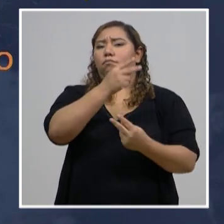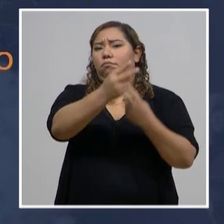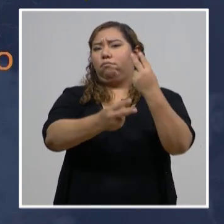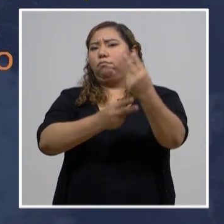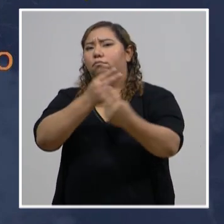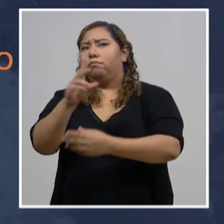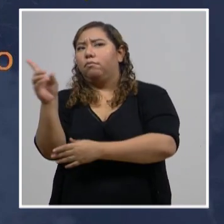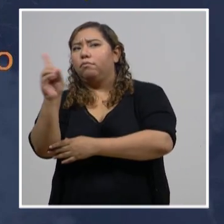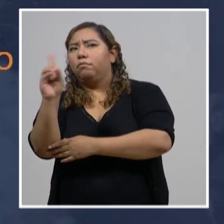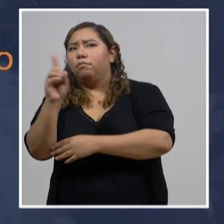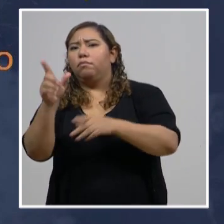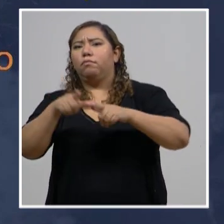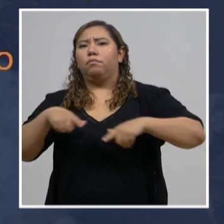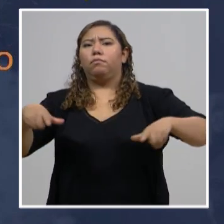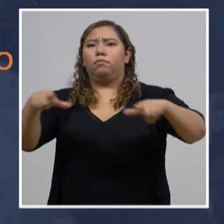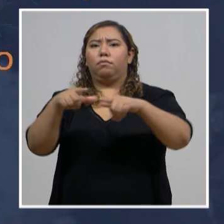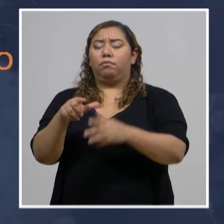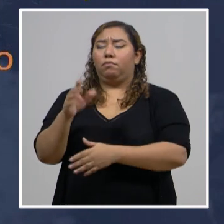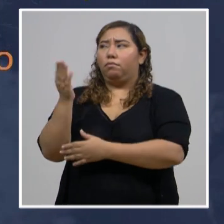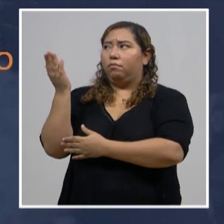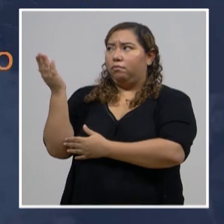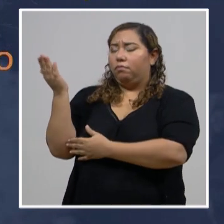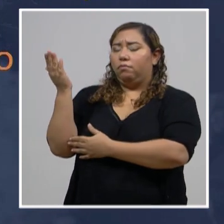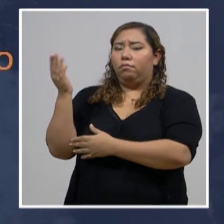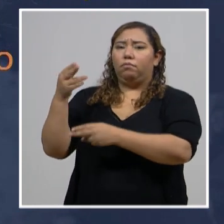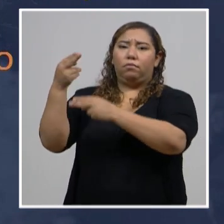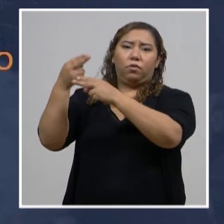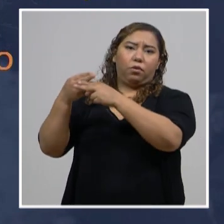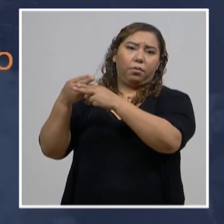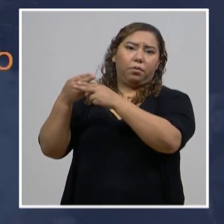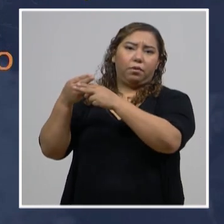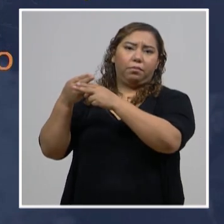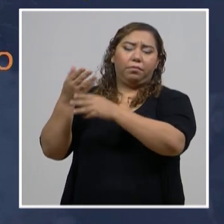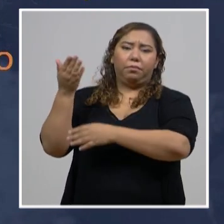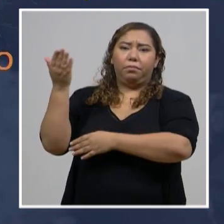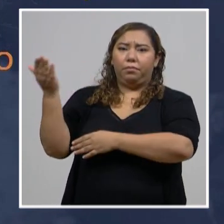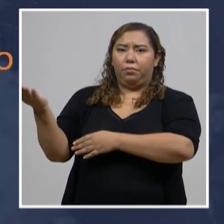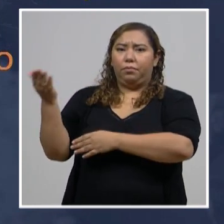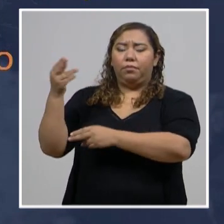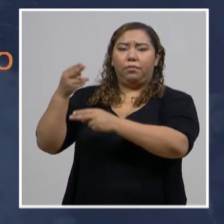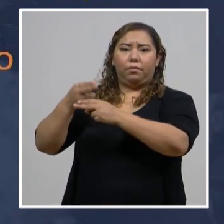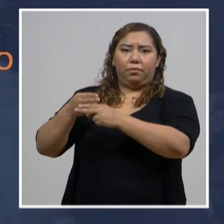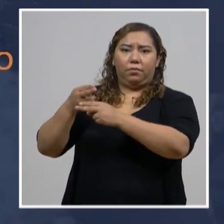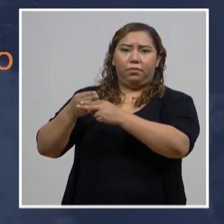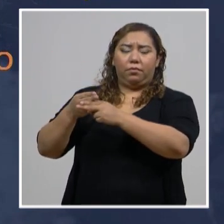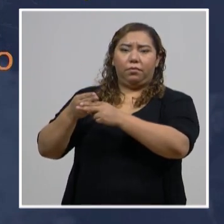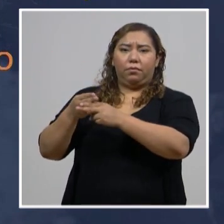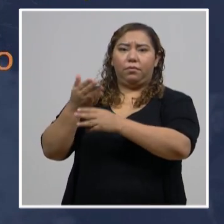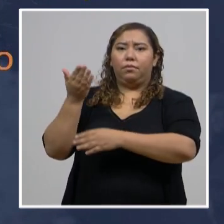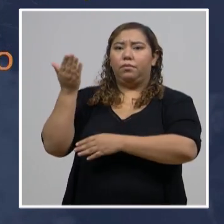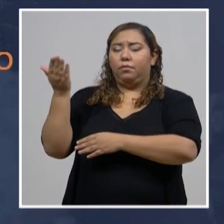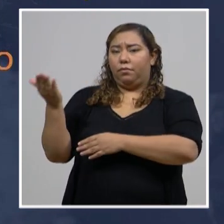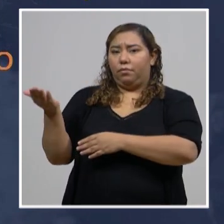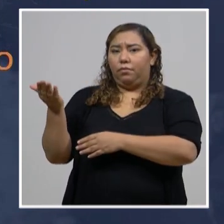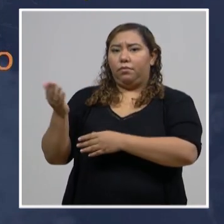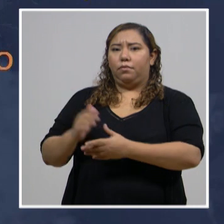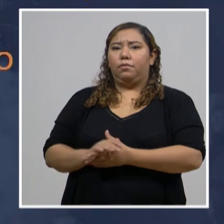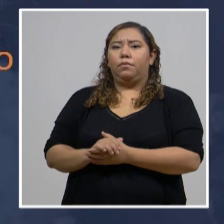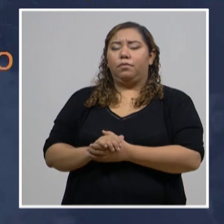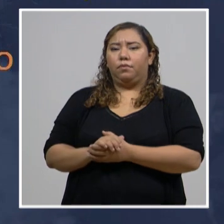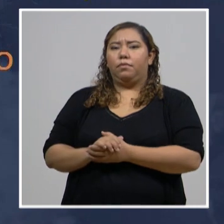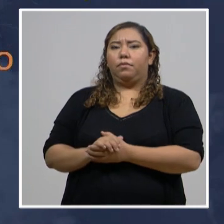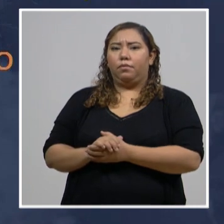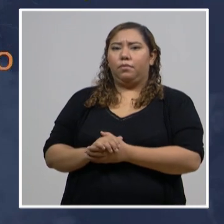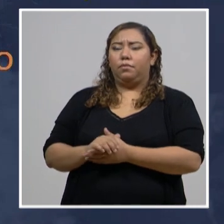¿dónde se encontrarán? En Potreríos, en El Bejuco. En San Francisco de Yojoa, en Tapiquilares. En